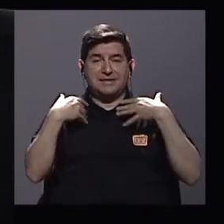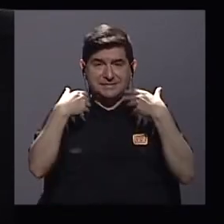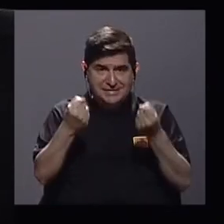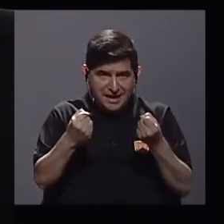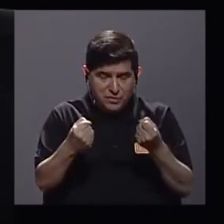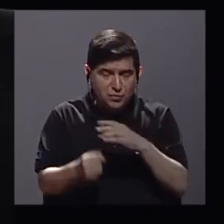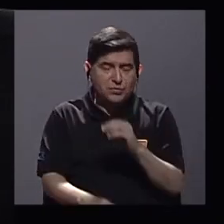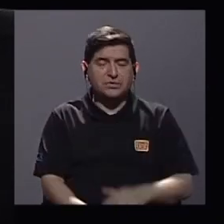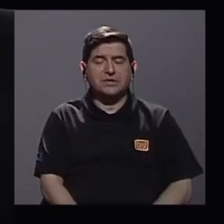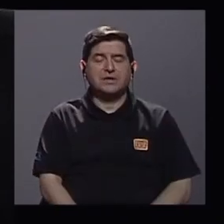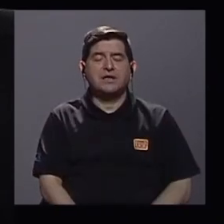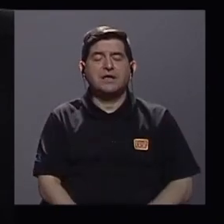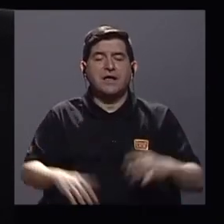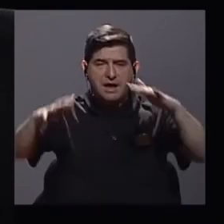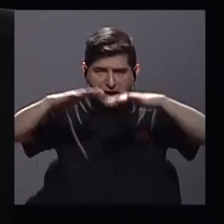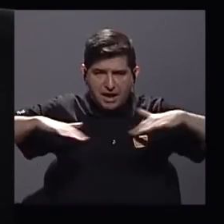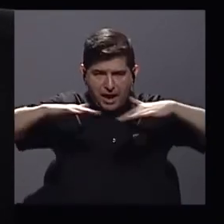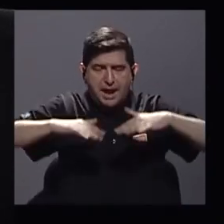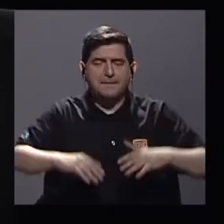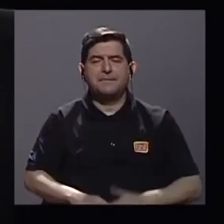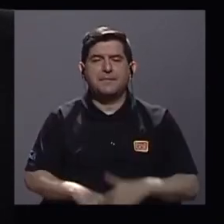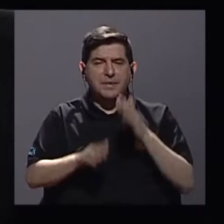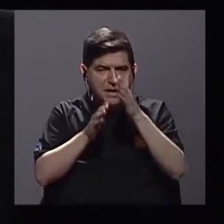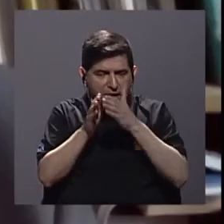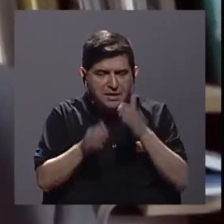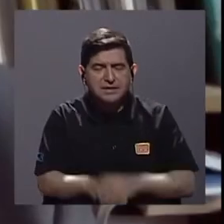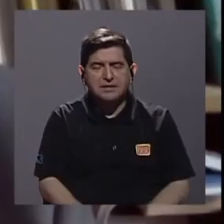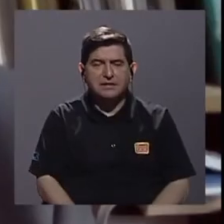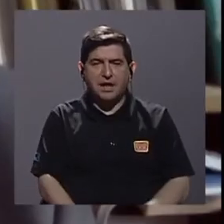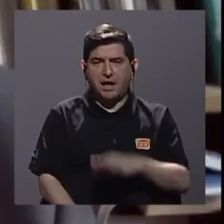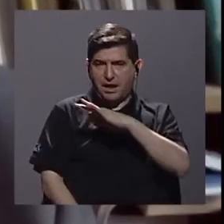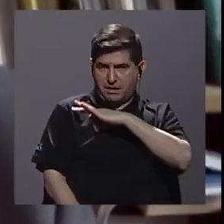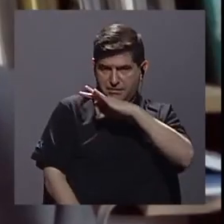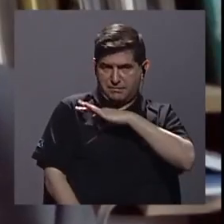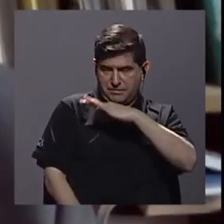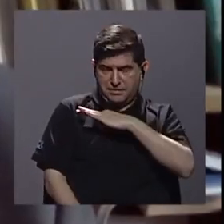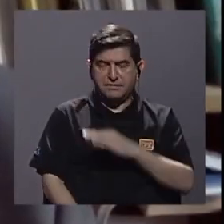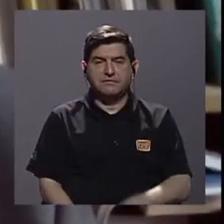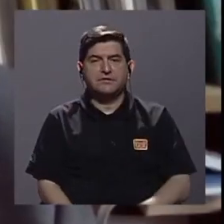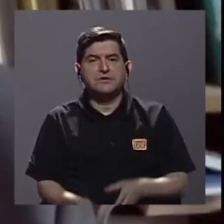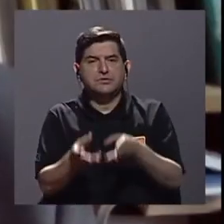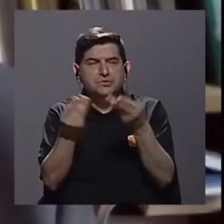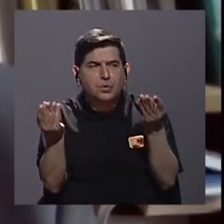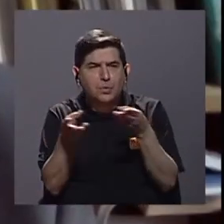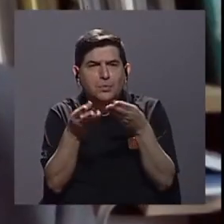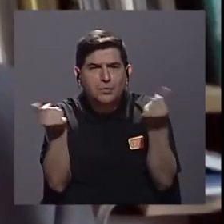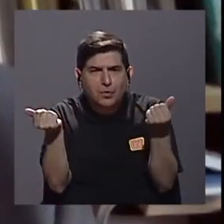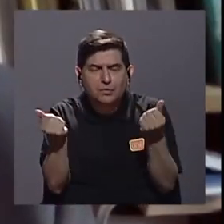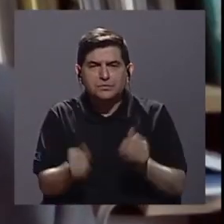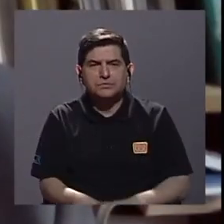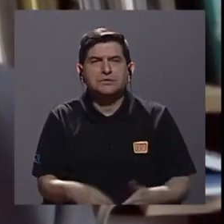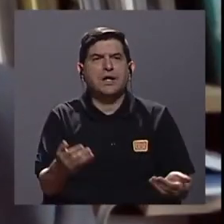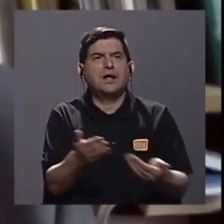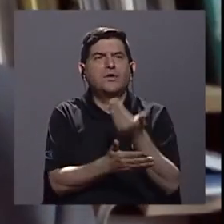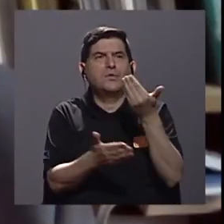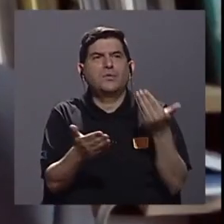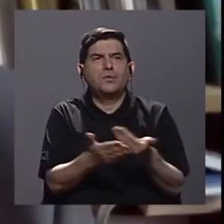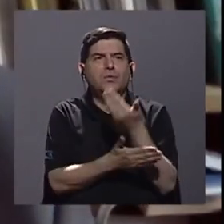refiere al cuido del ambiente, a la prosperidad, a generar nuevas